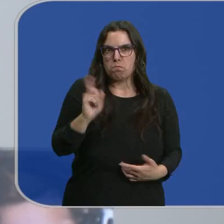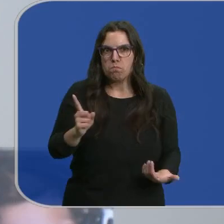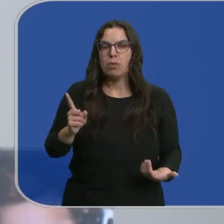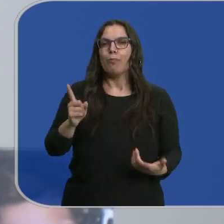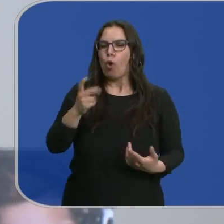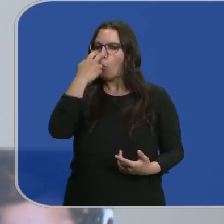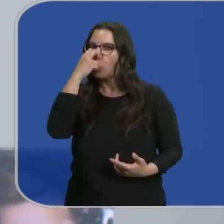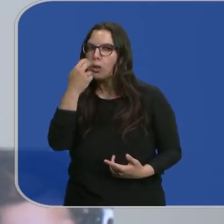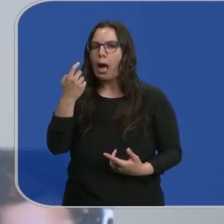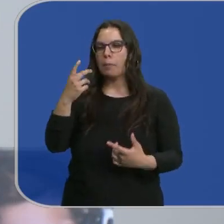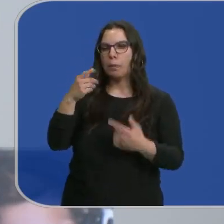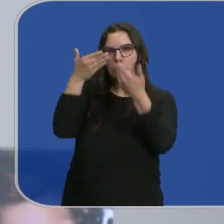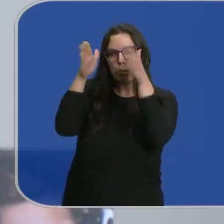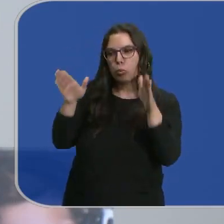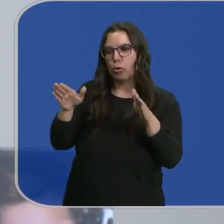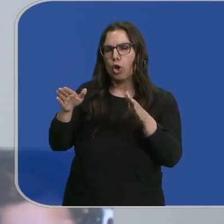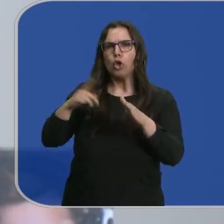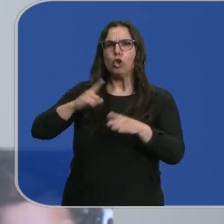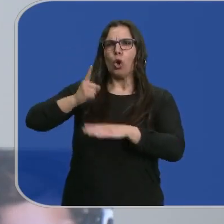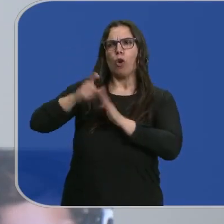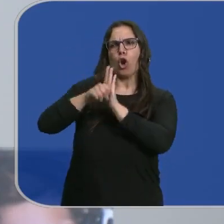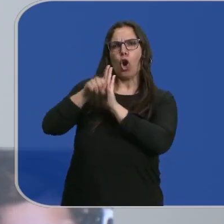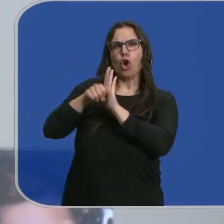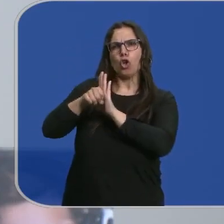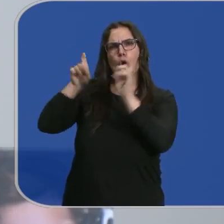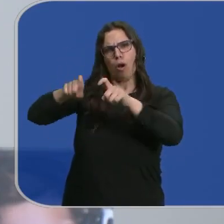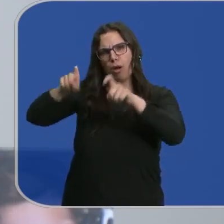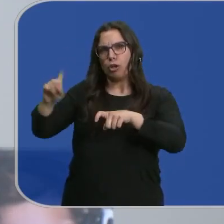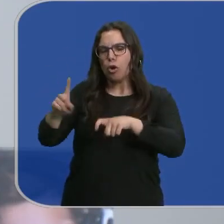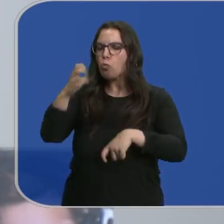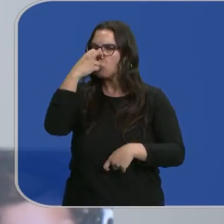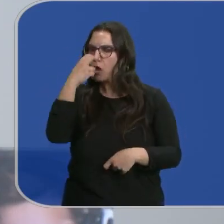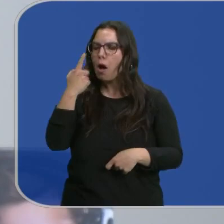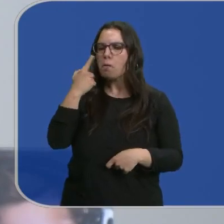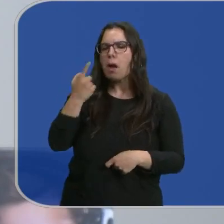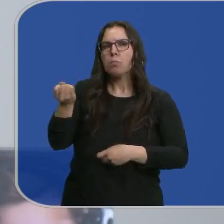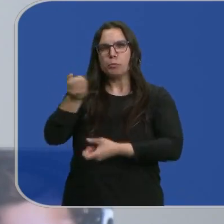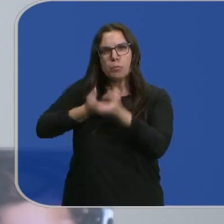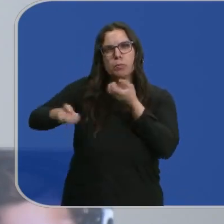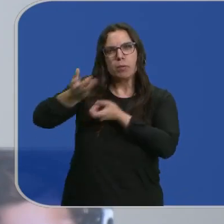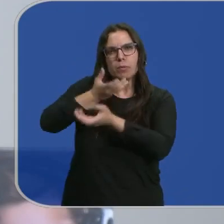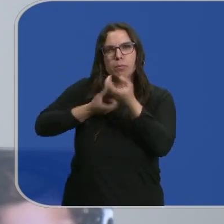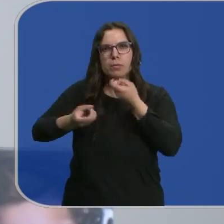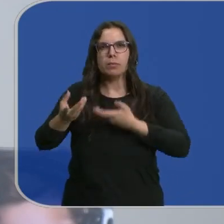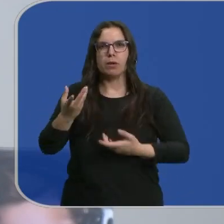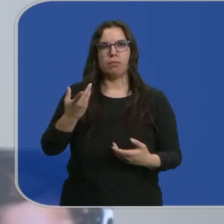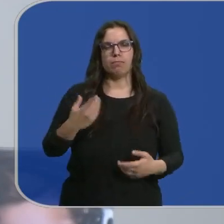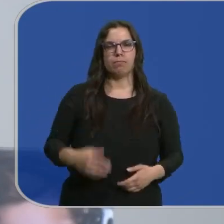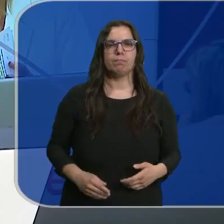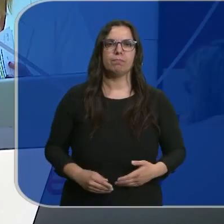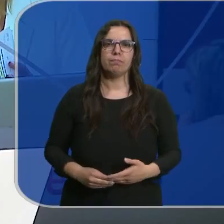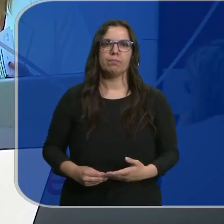Acercarse con curiosidad, con ganas de saber, no solo soltar el rollo sino curiosidad y sentir curiosidad por el mundo de tu adolescente.